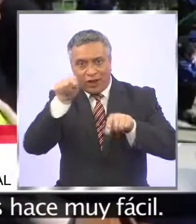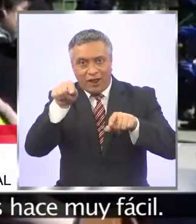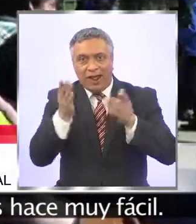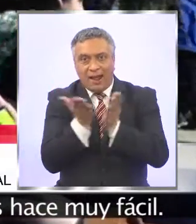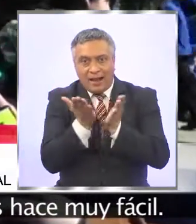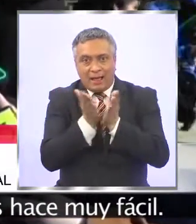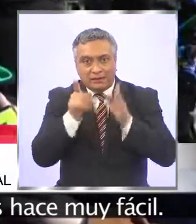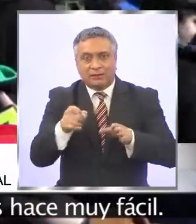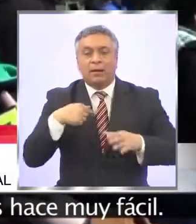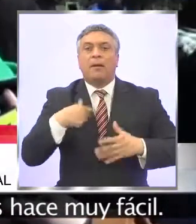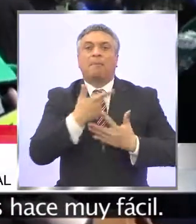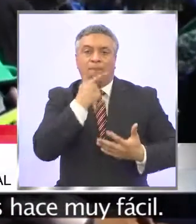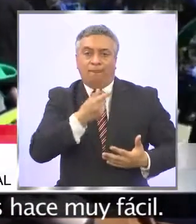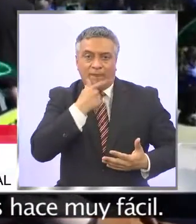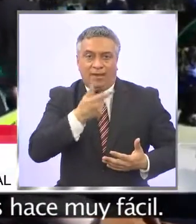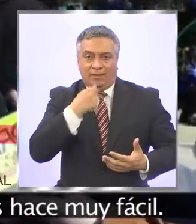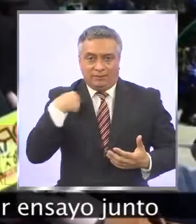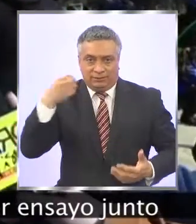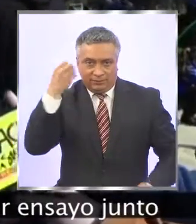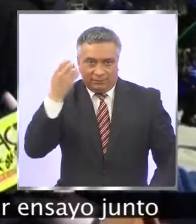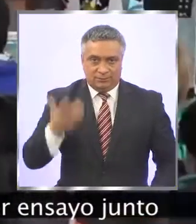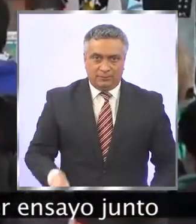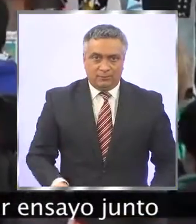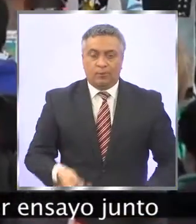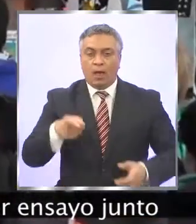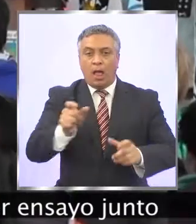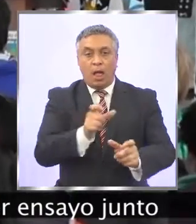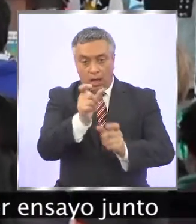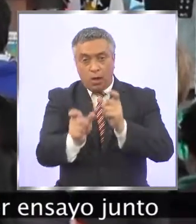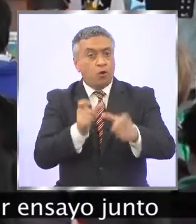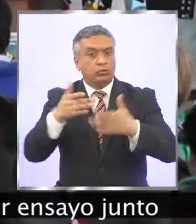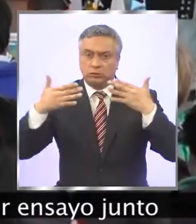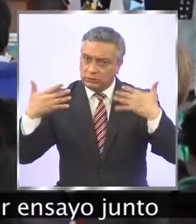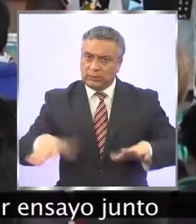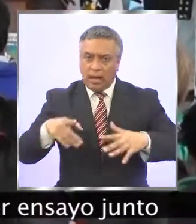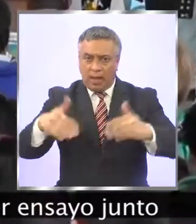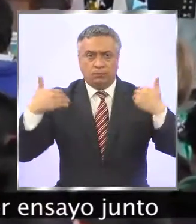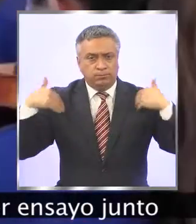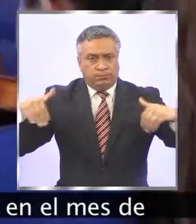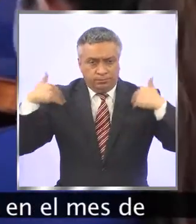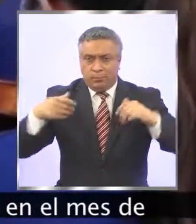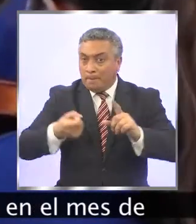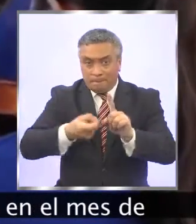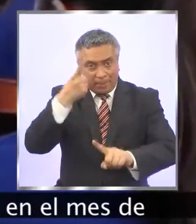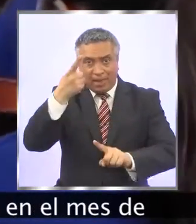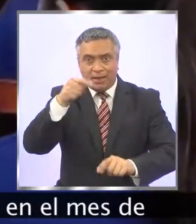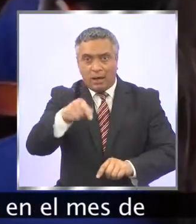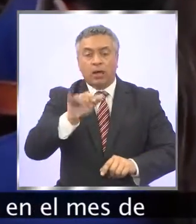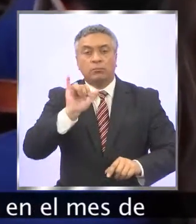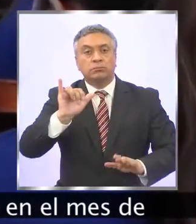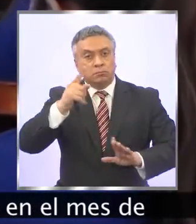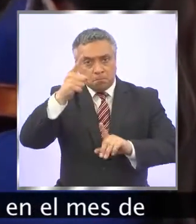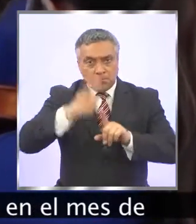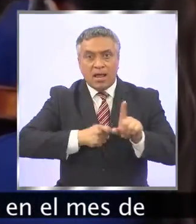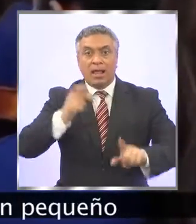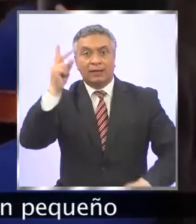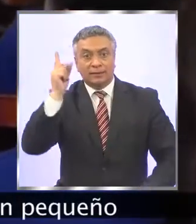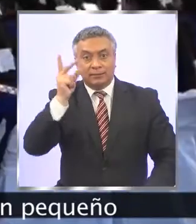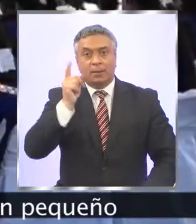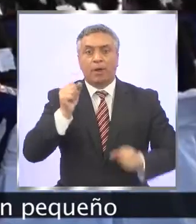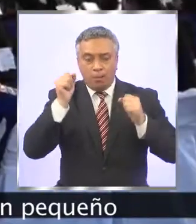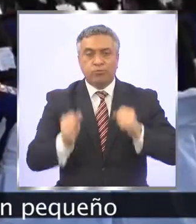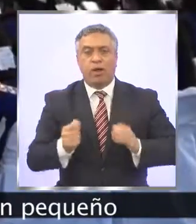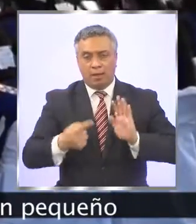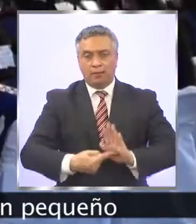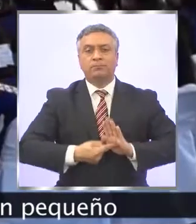clase, se les hace muy fácil. Los alumnos ya tuvieron un primer ensayo junto a sus profesores y se espera que en el mes de